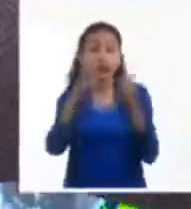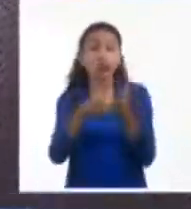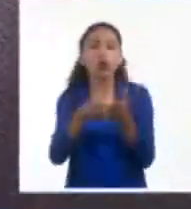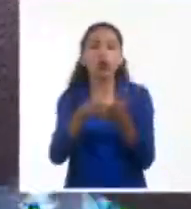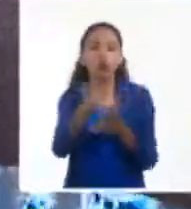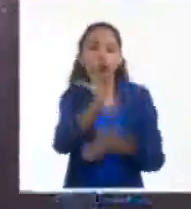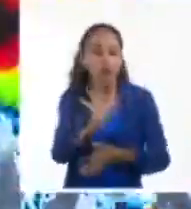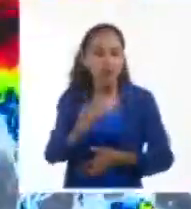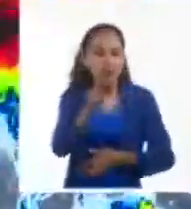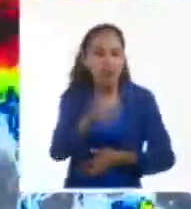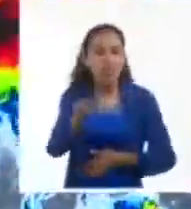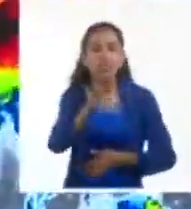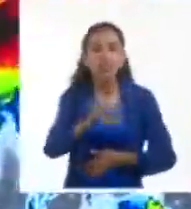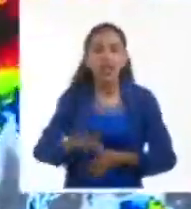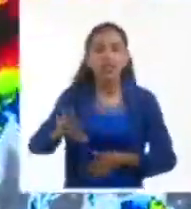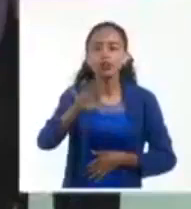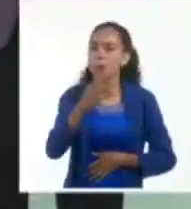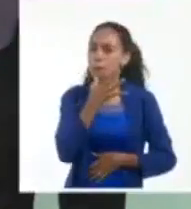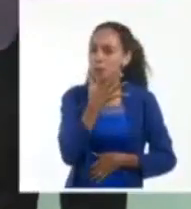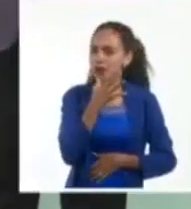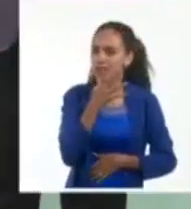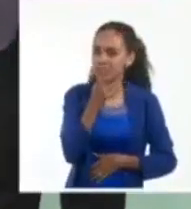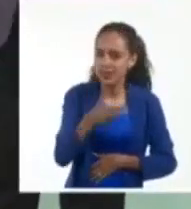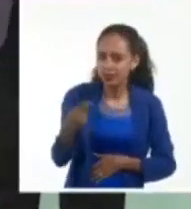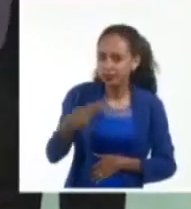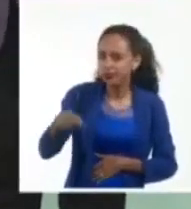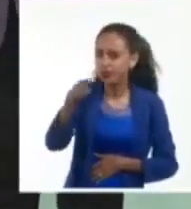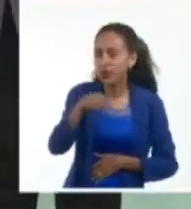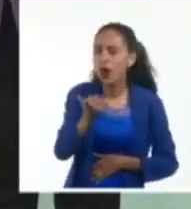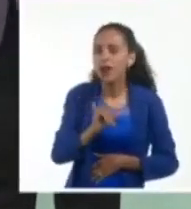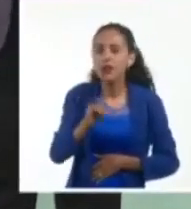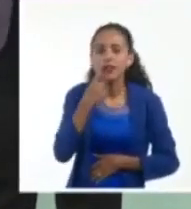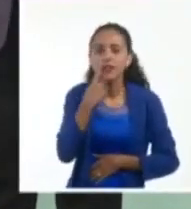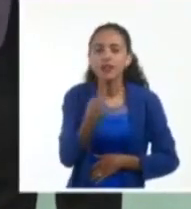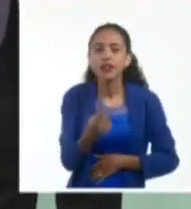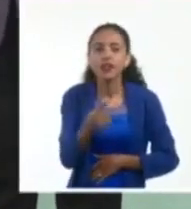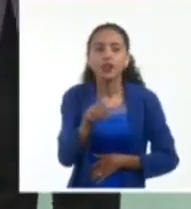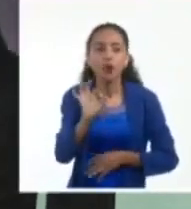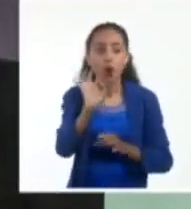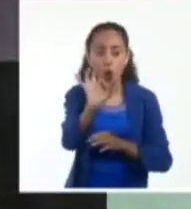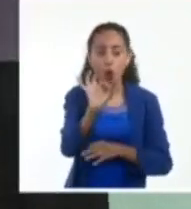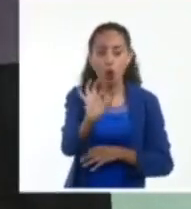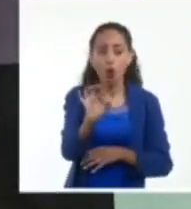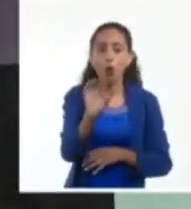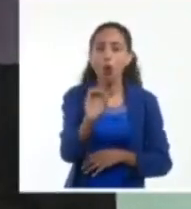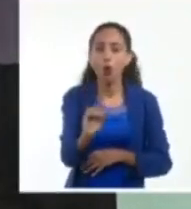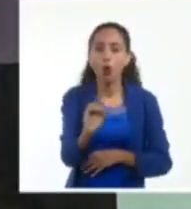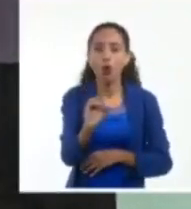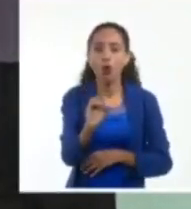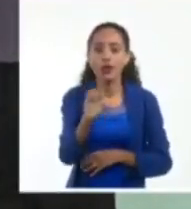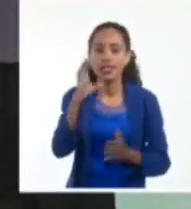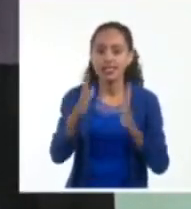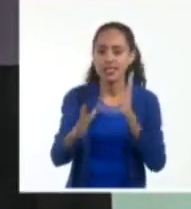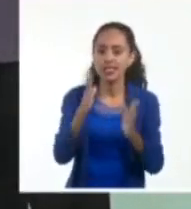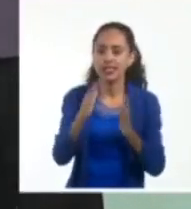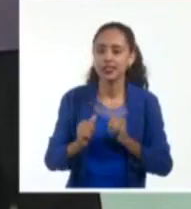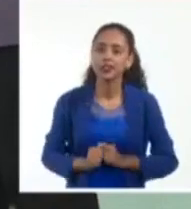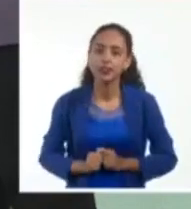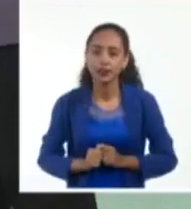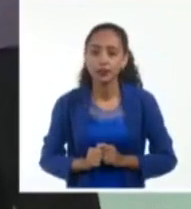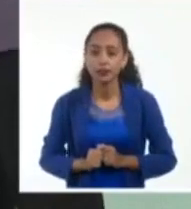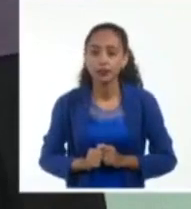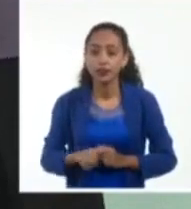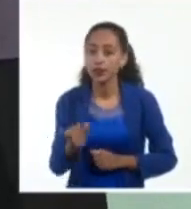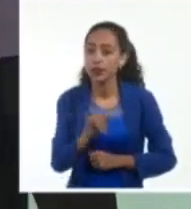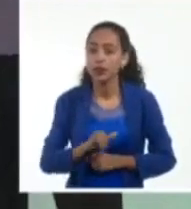circulación que parece comenzar a dibujar ya un ojo central o una región central muy bien conformada y